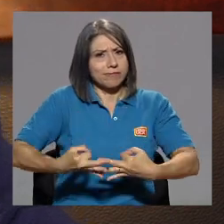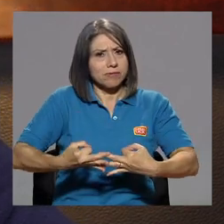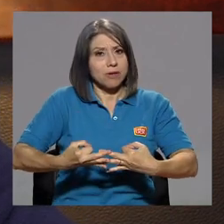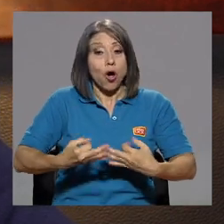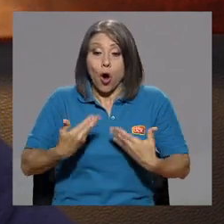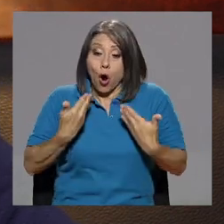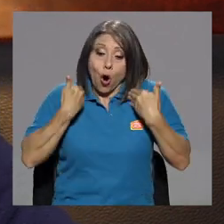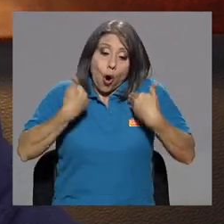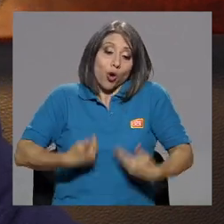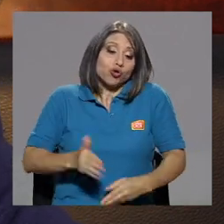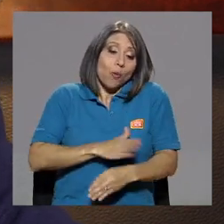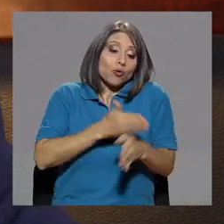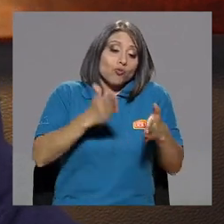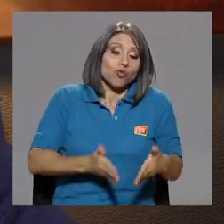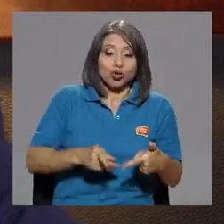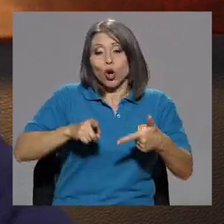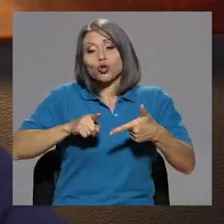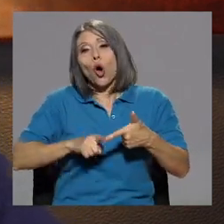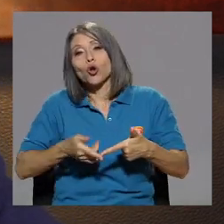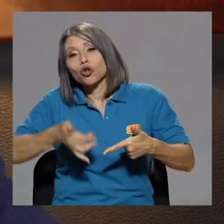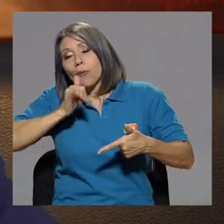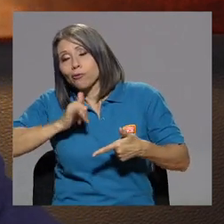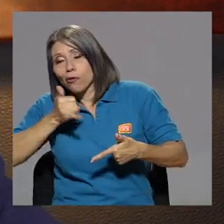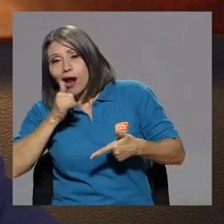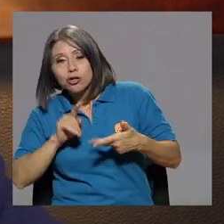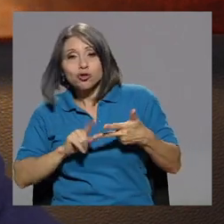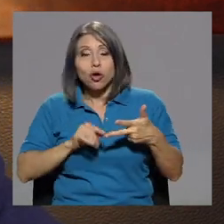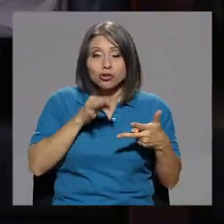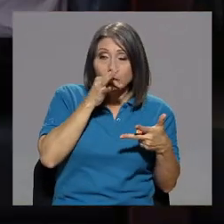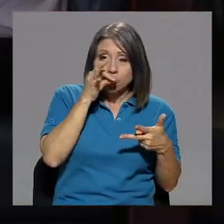músicos, o somos borrachos, o somos drogadictos.